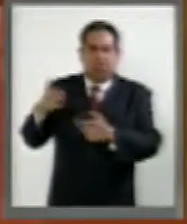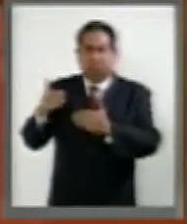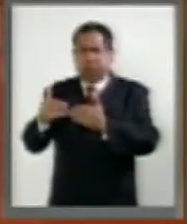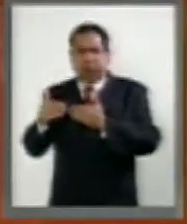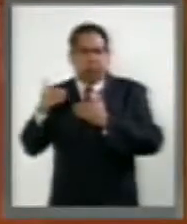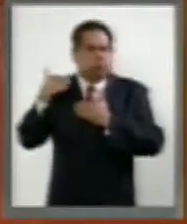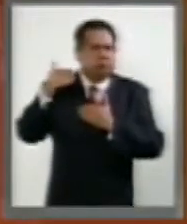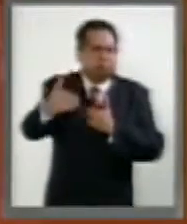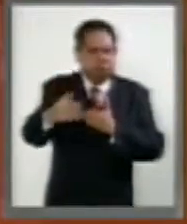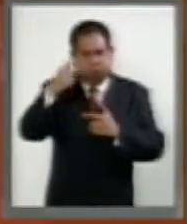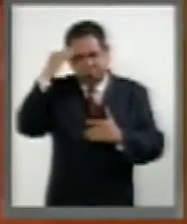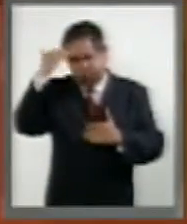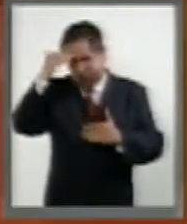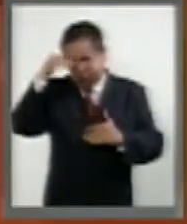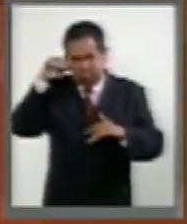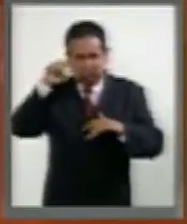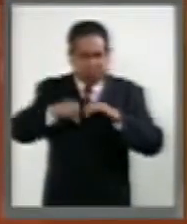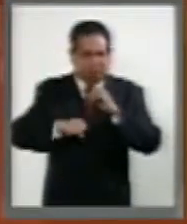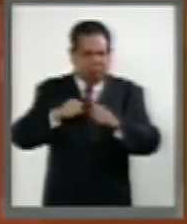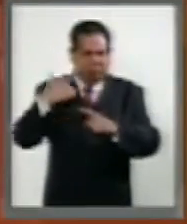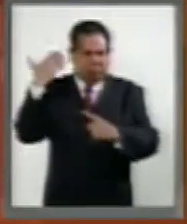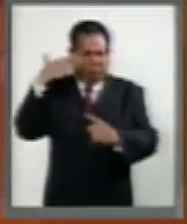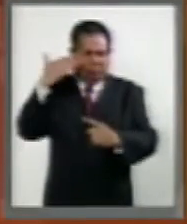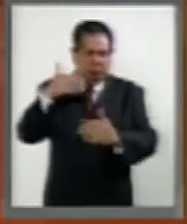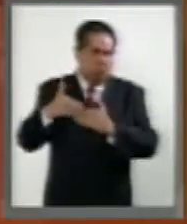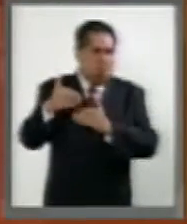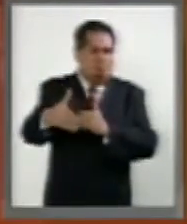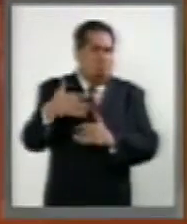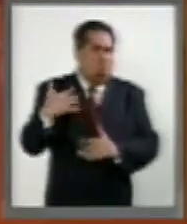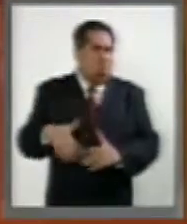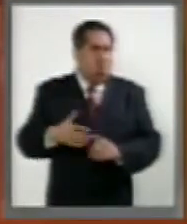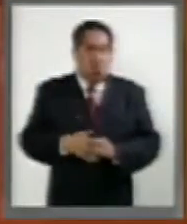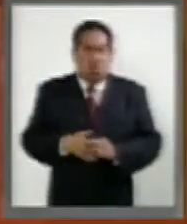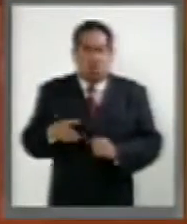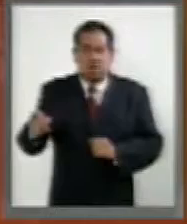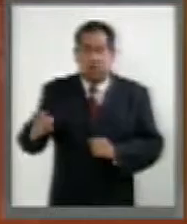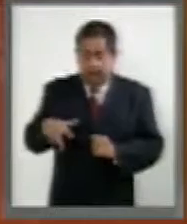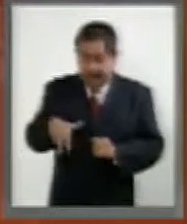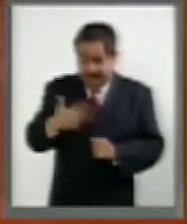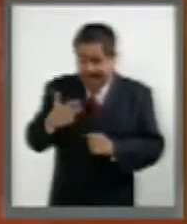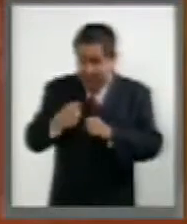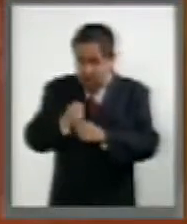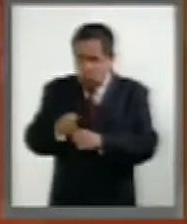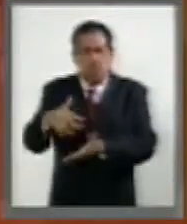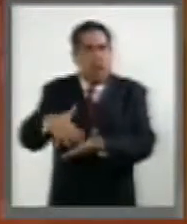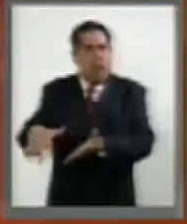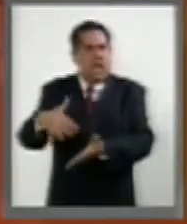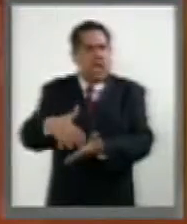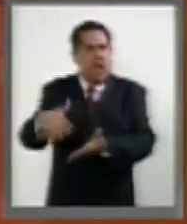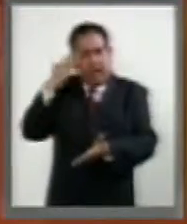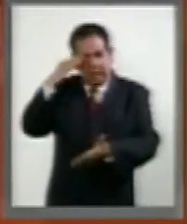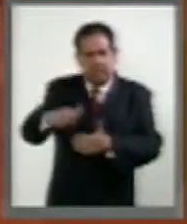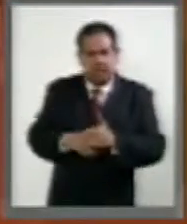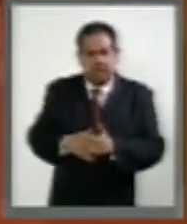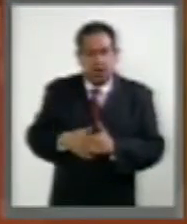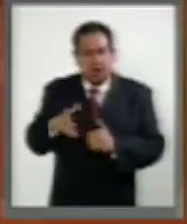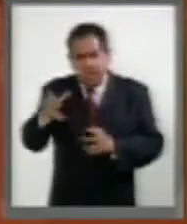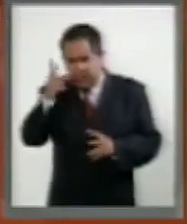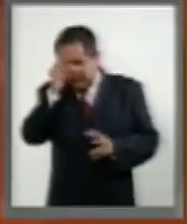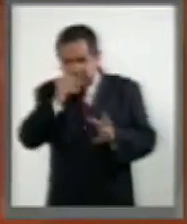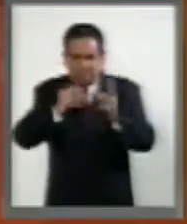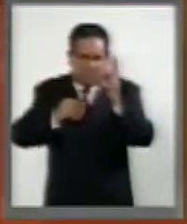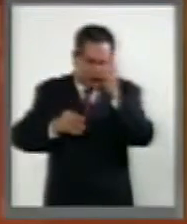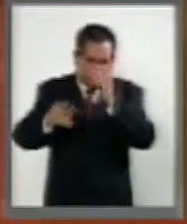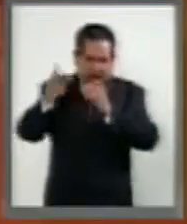adelantó muchísimo a su tiempo. Ella es una mujer que a los tres años leía y que fue llenándose de cultura